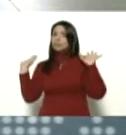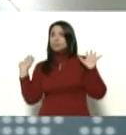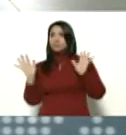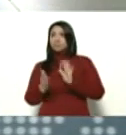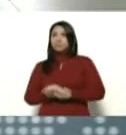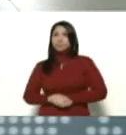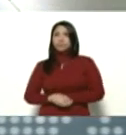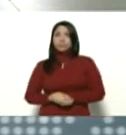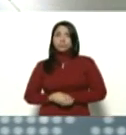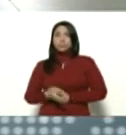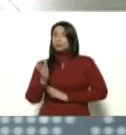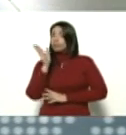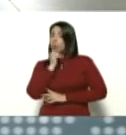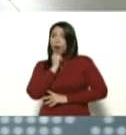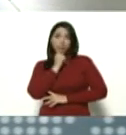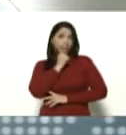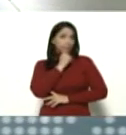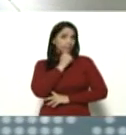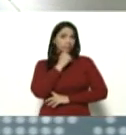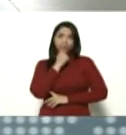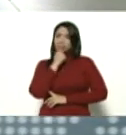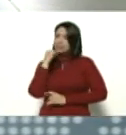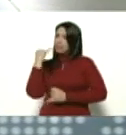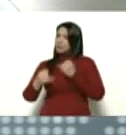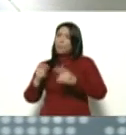No hemos terminado la primera fase.